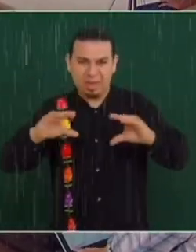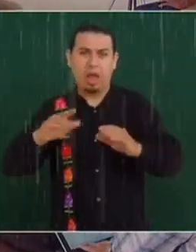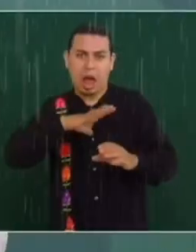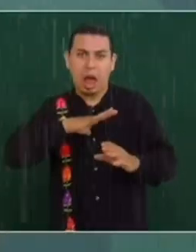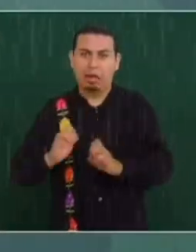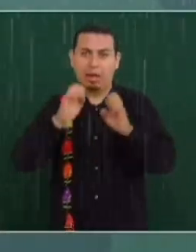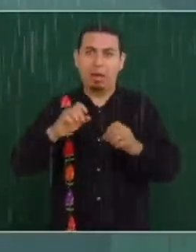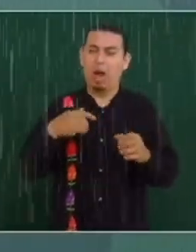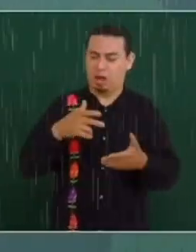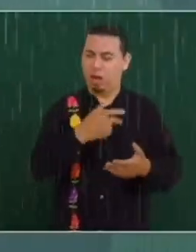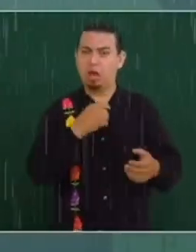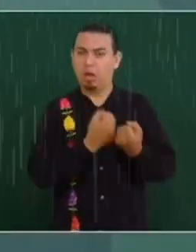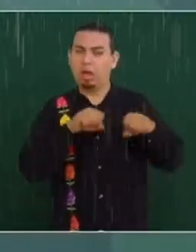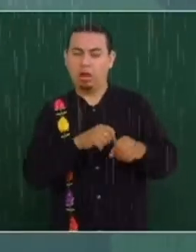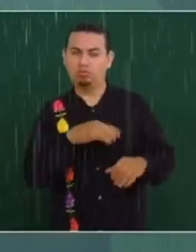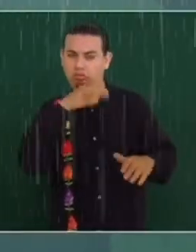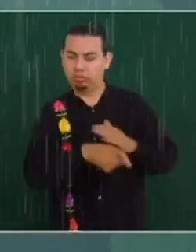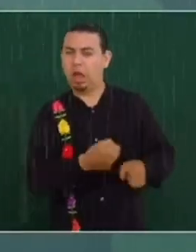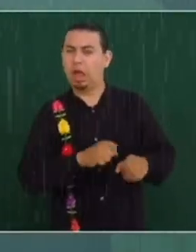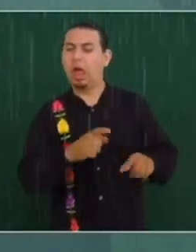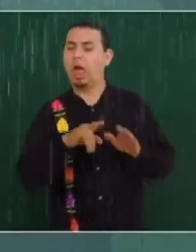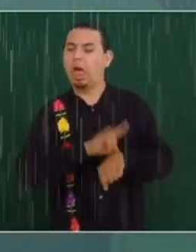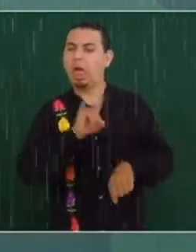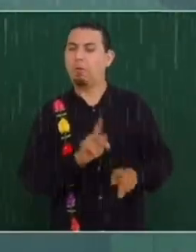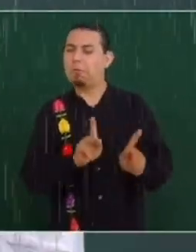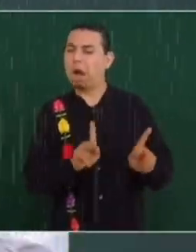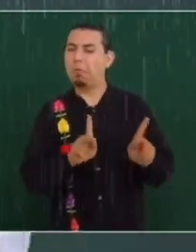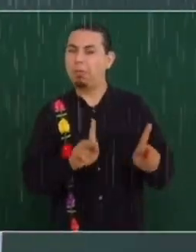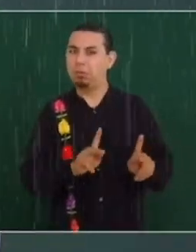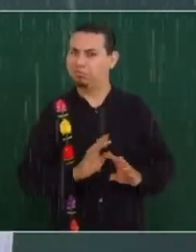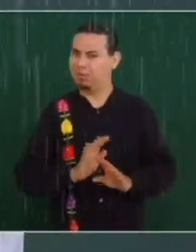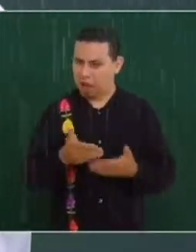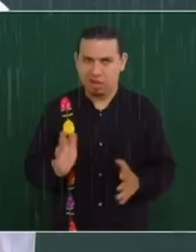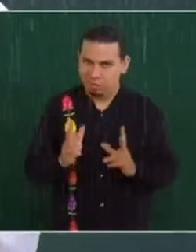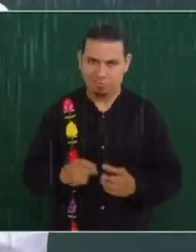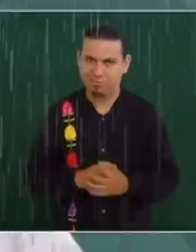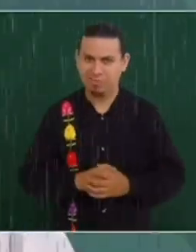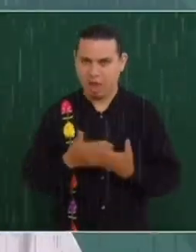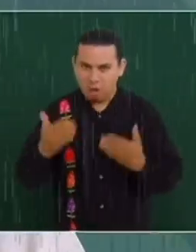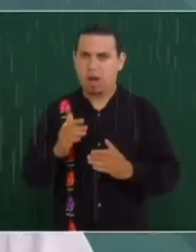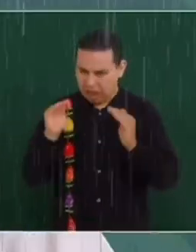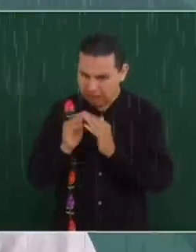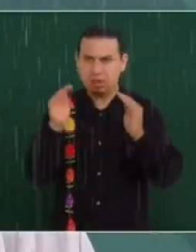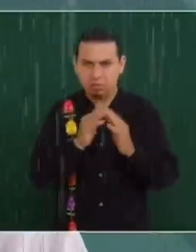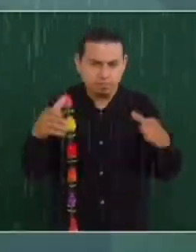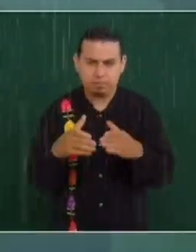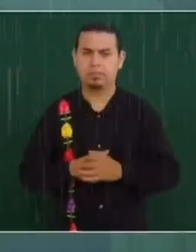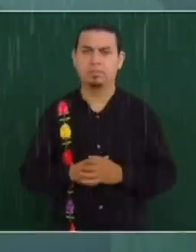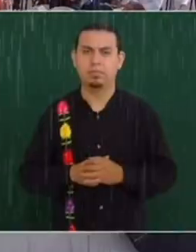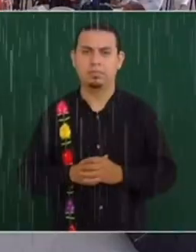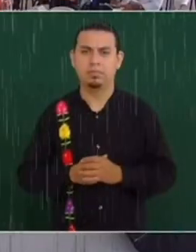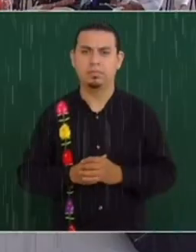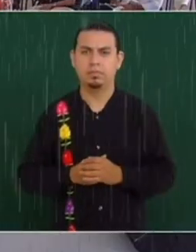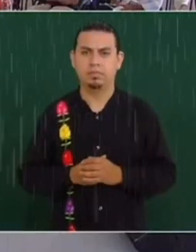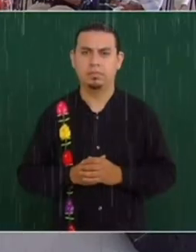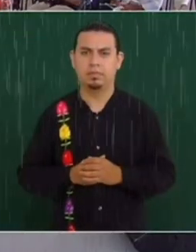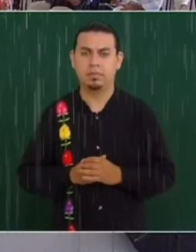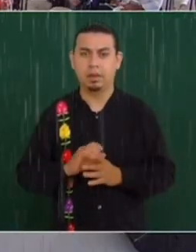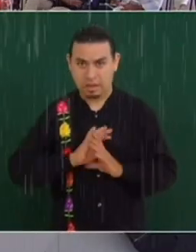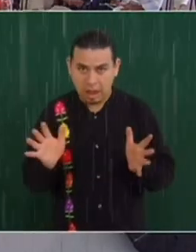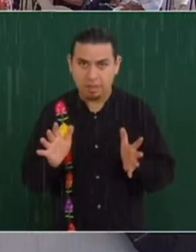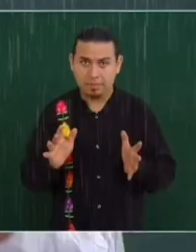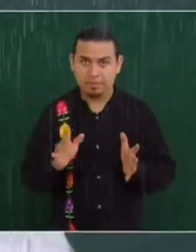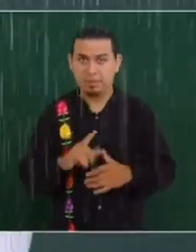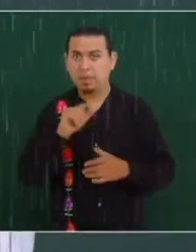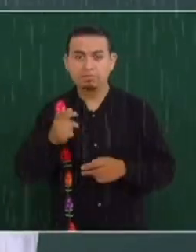colchonetas. Entonces, eso ya no existe. Ahora es un censo. Primero, salvar vidas. Ya en esta fase,